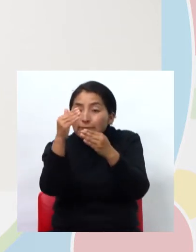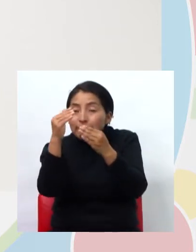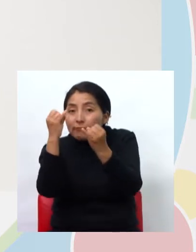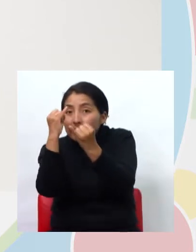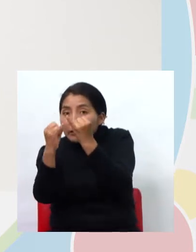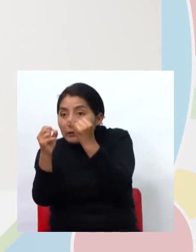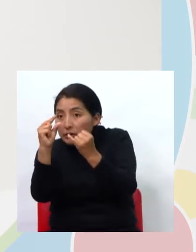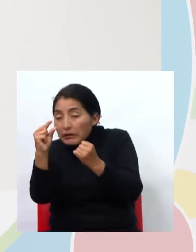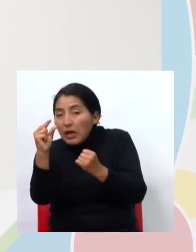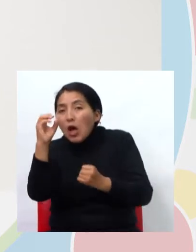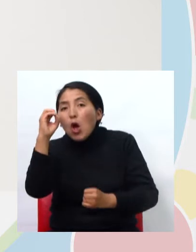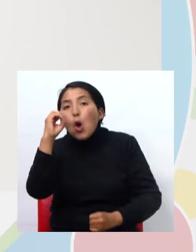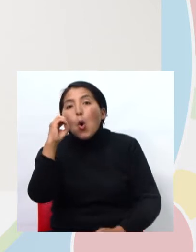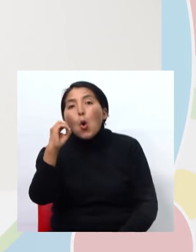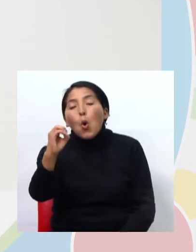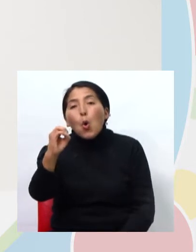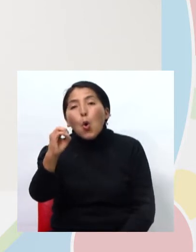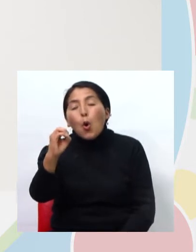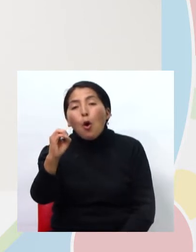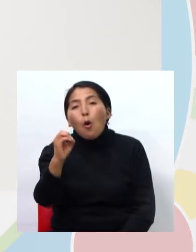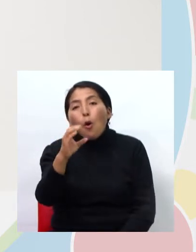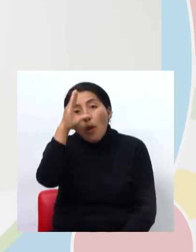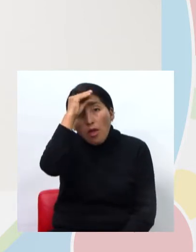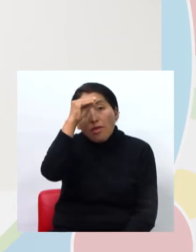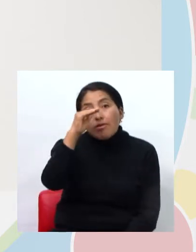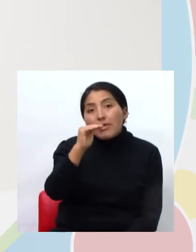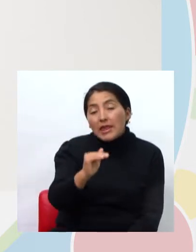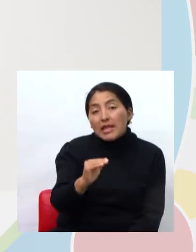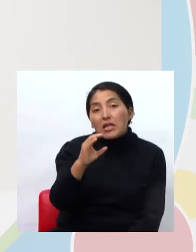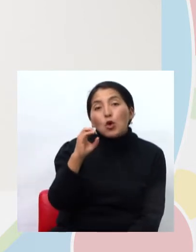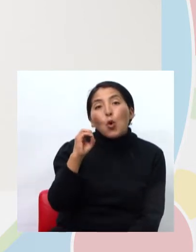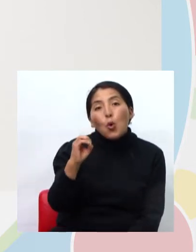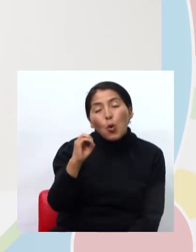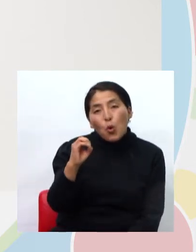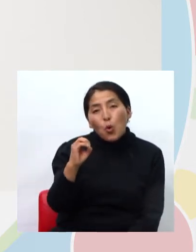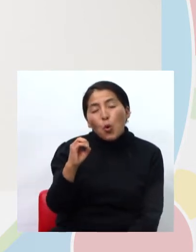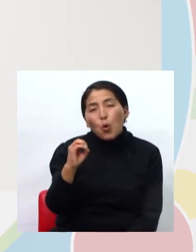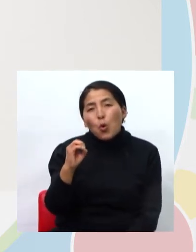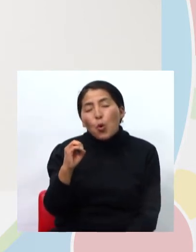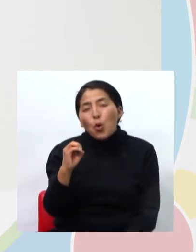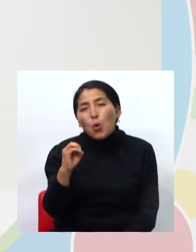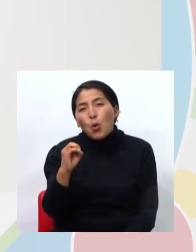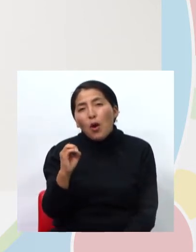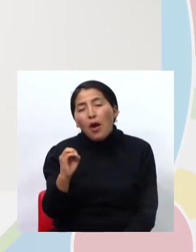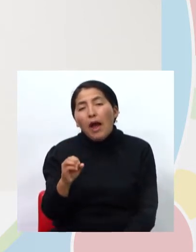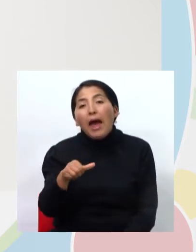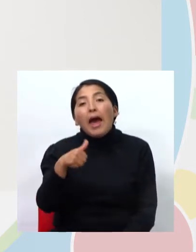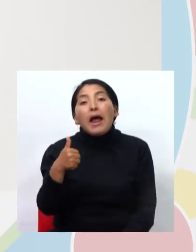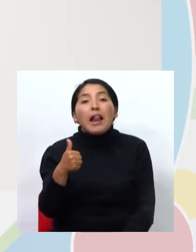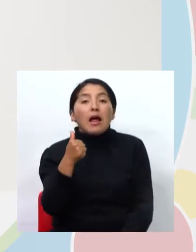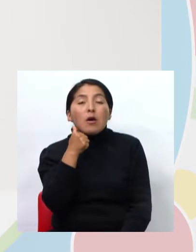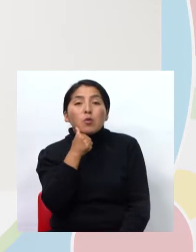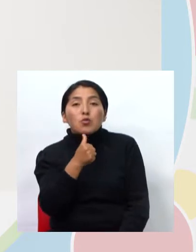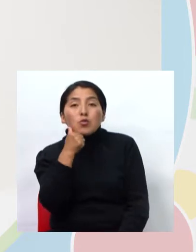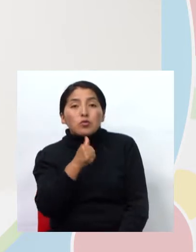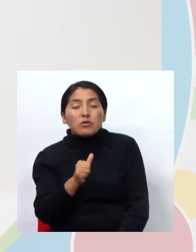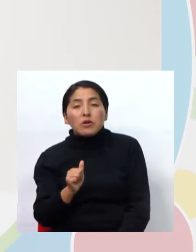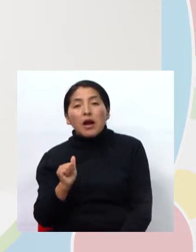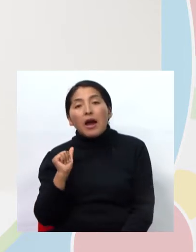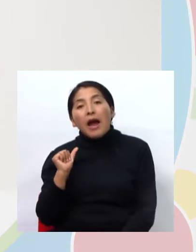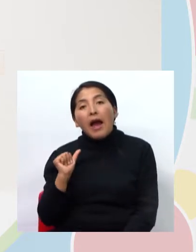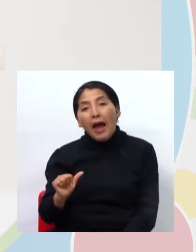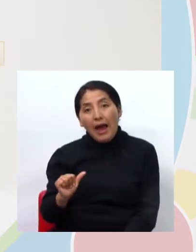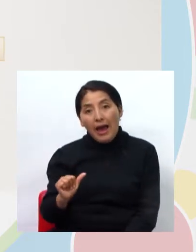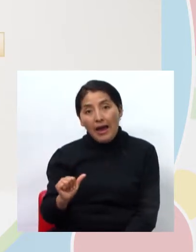Como muestra acá, niño y la vocal A cuando se trata